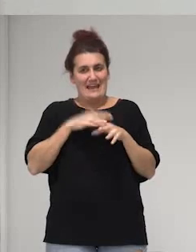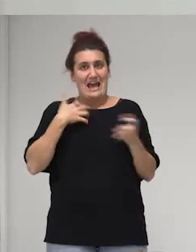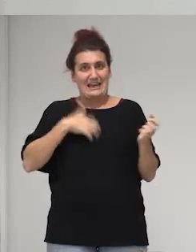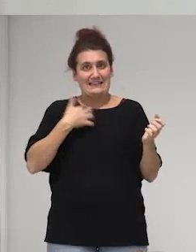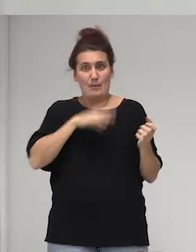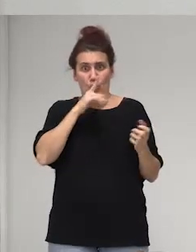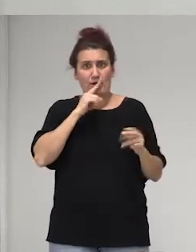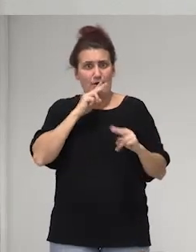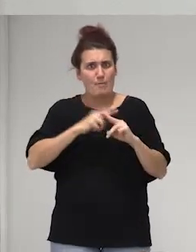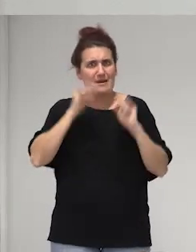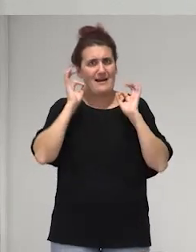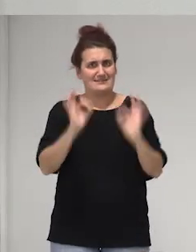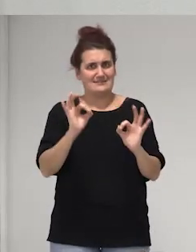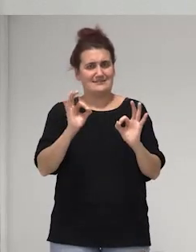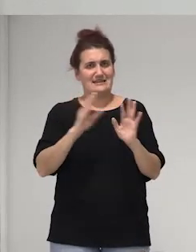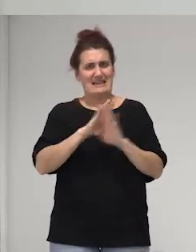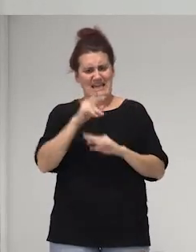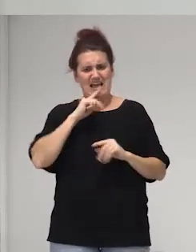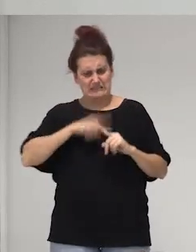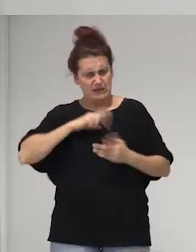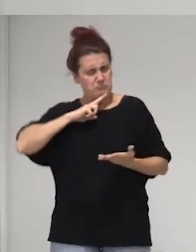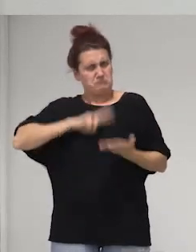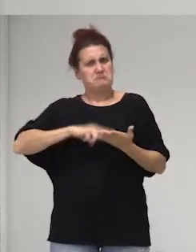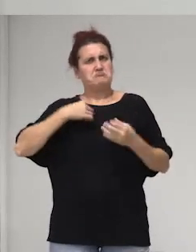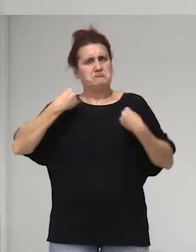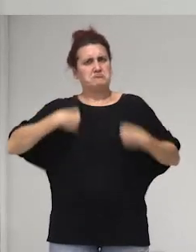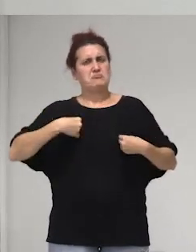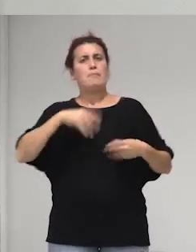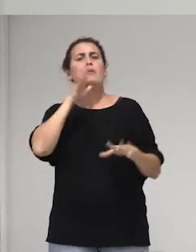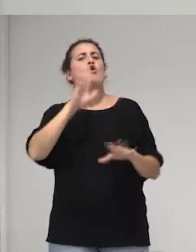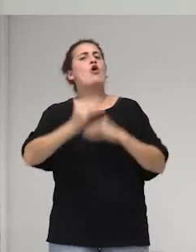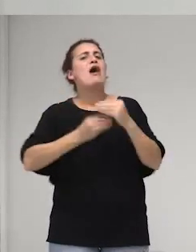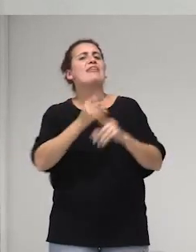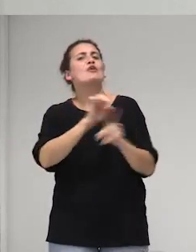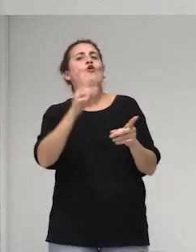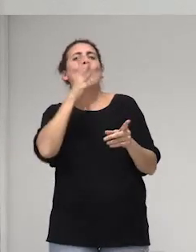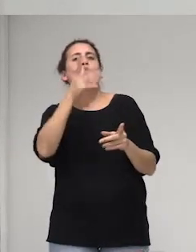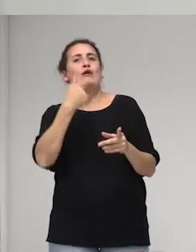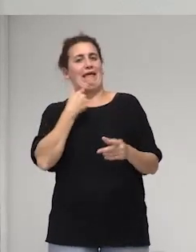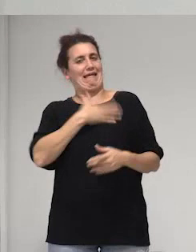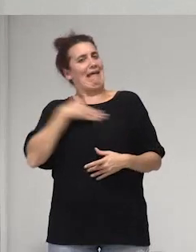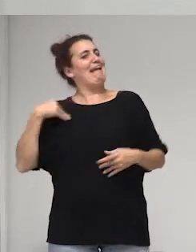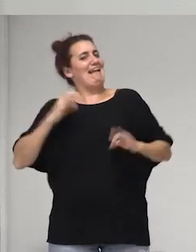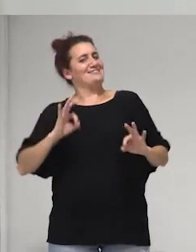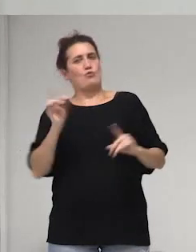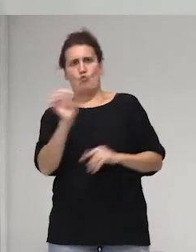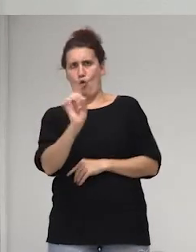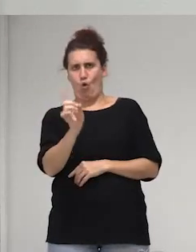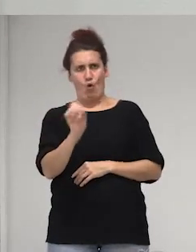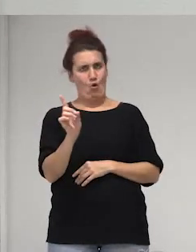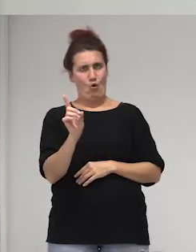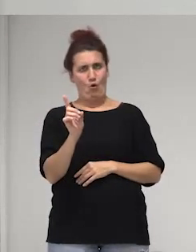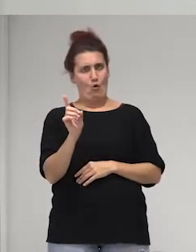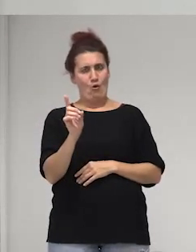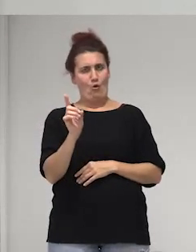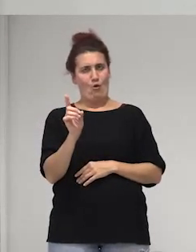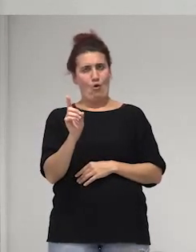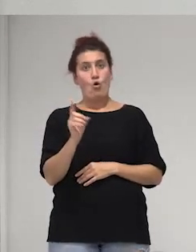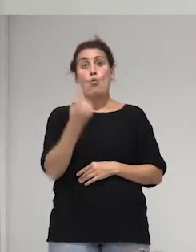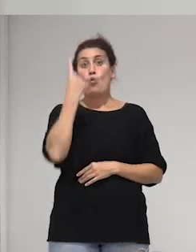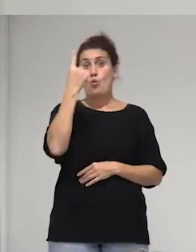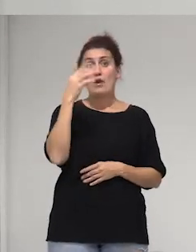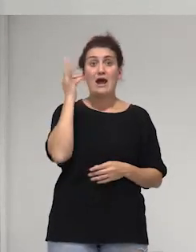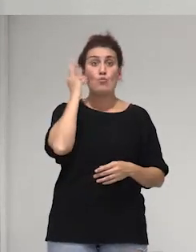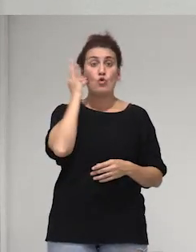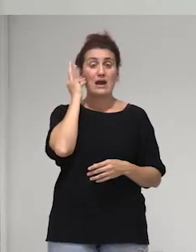nombran y así se reafirman pero no lo hacen porque porque quieren no claro hubo una